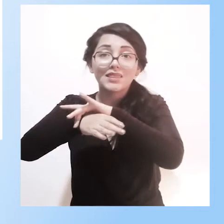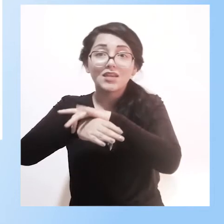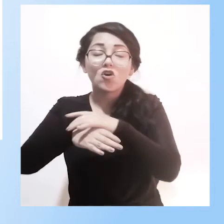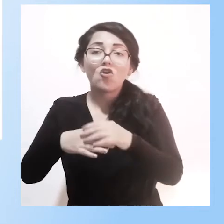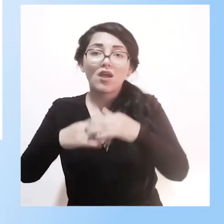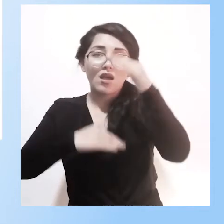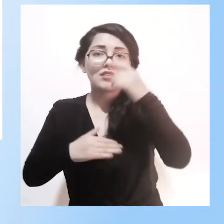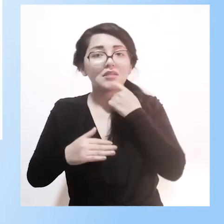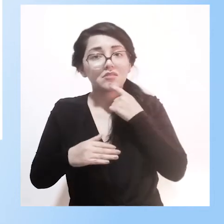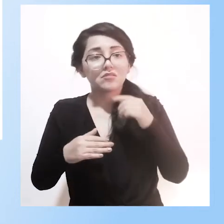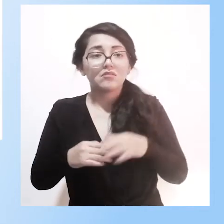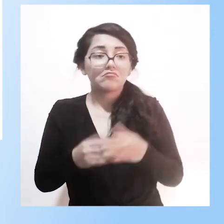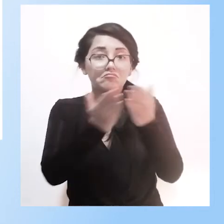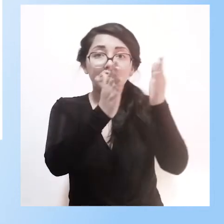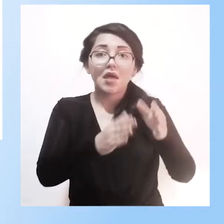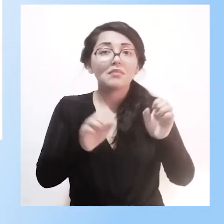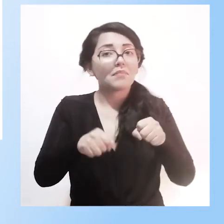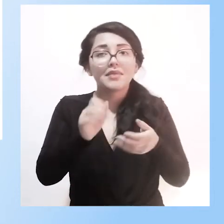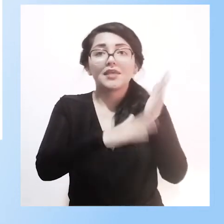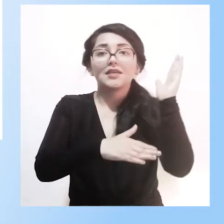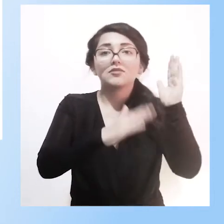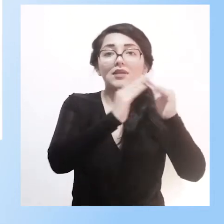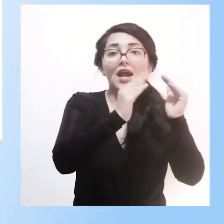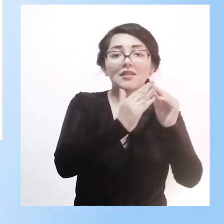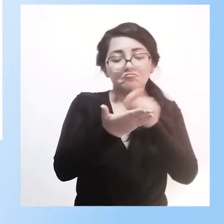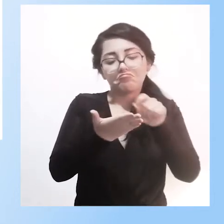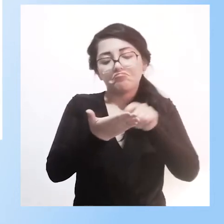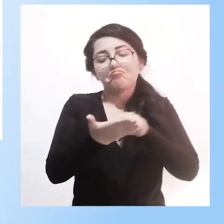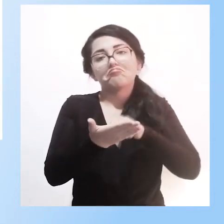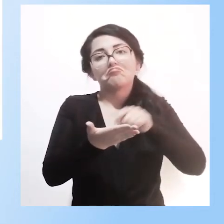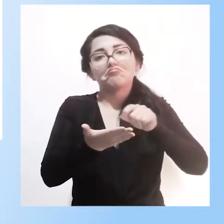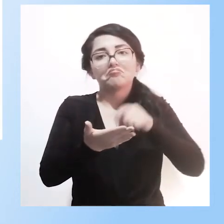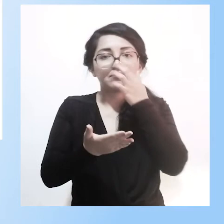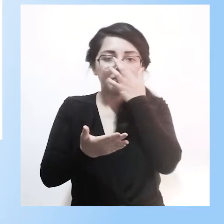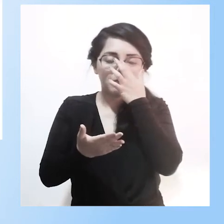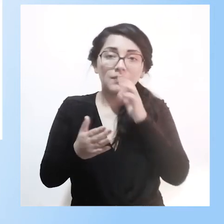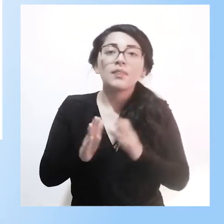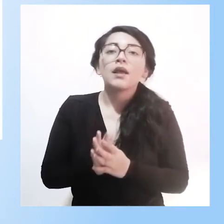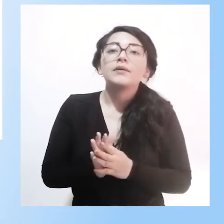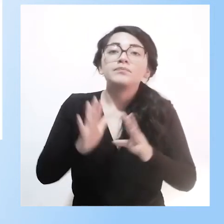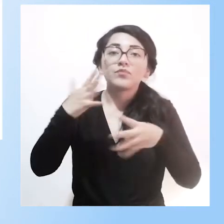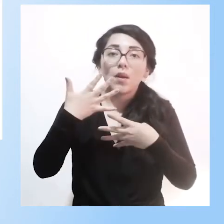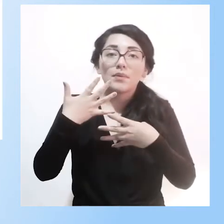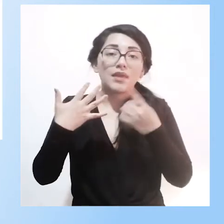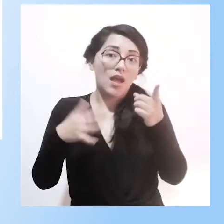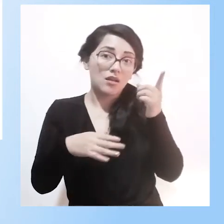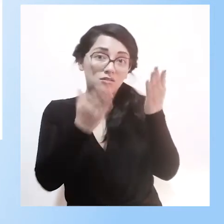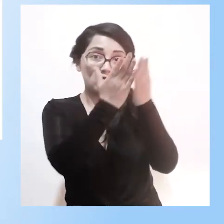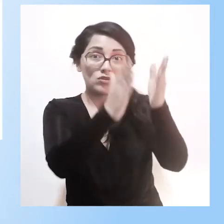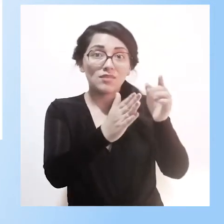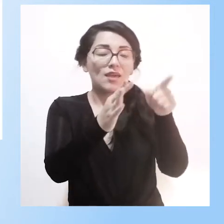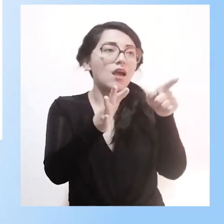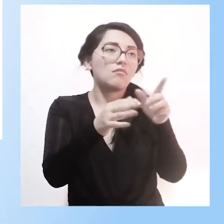paciente está listo para la alta médica y da indicaciones. 9. Reincorporación educativa.